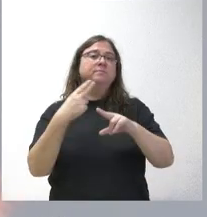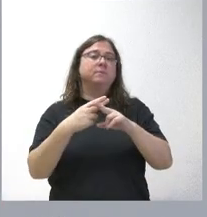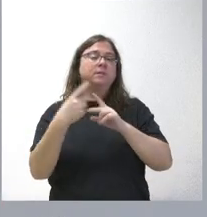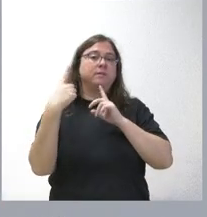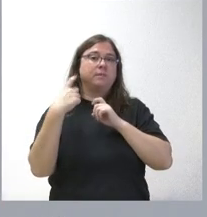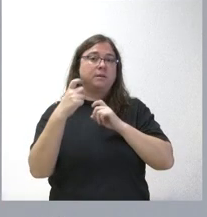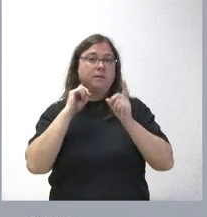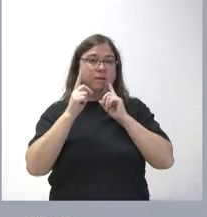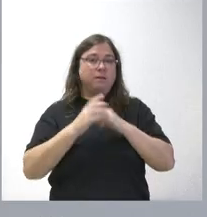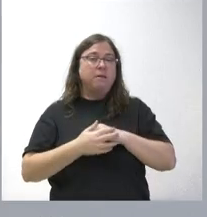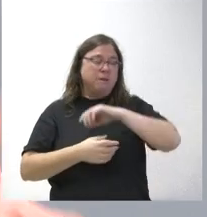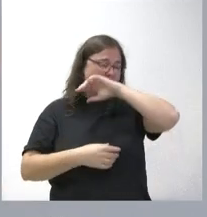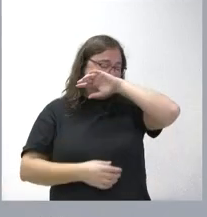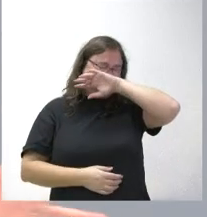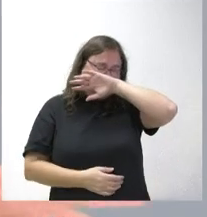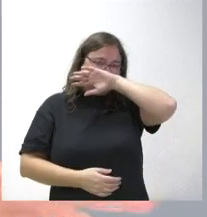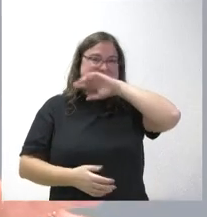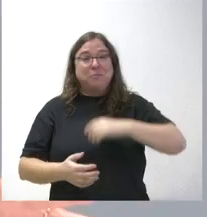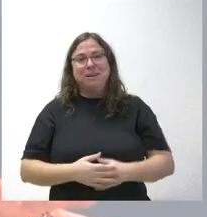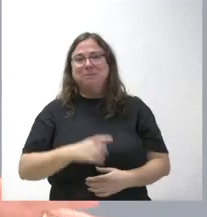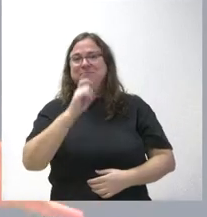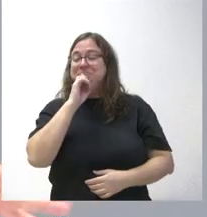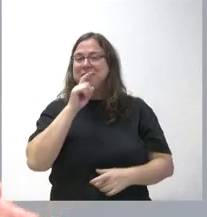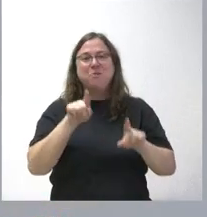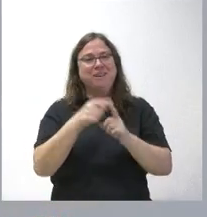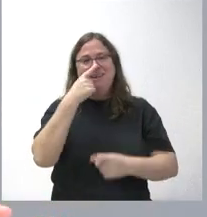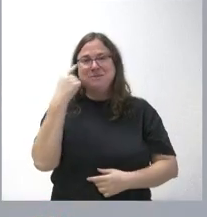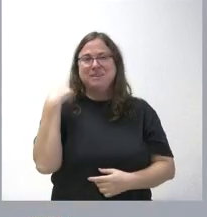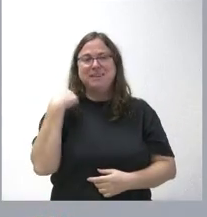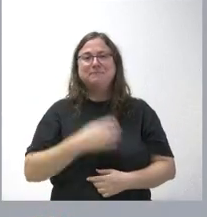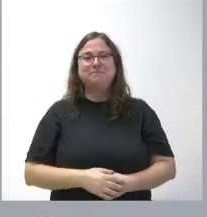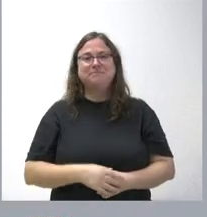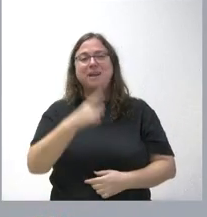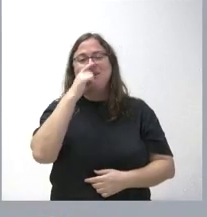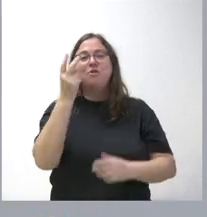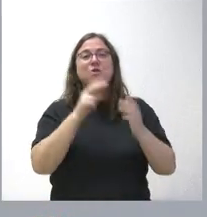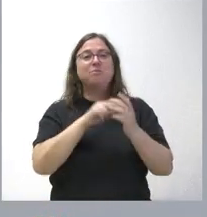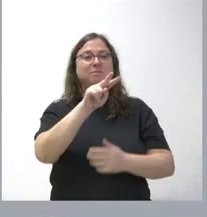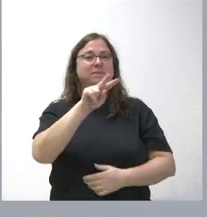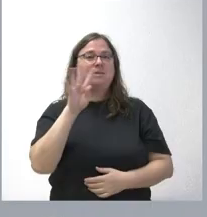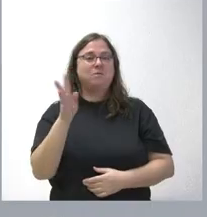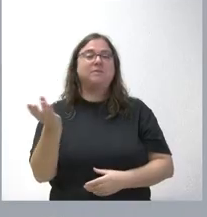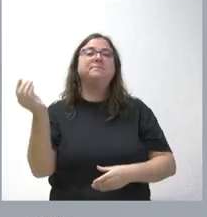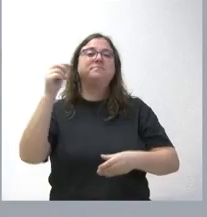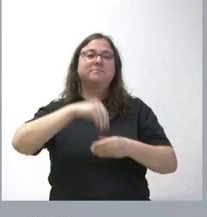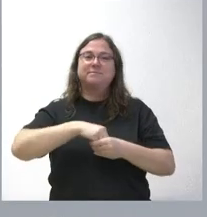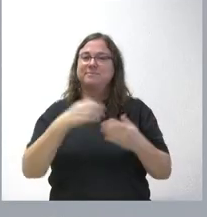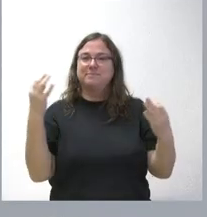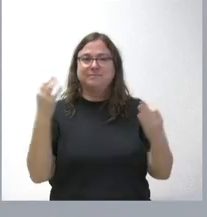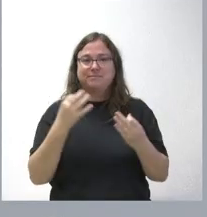por lo tanto, son las cantidades comunicadas. También fue lo que incluimos el año pasado. El año 24 incluíamos la